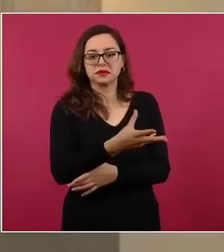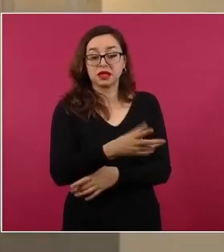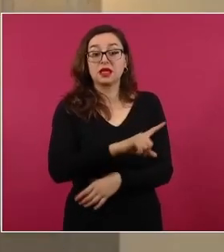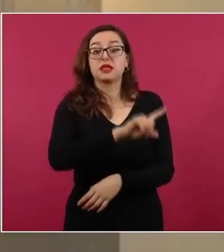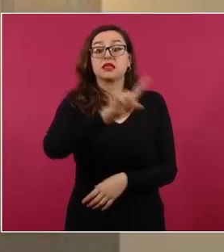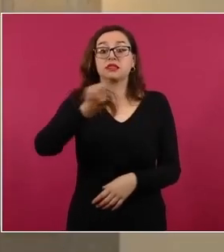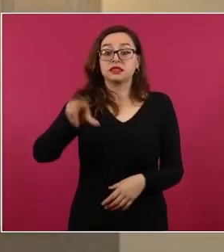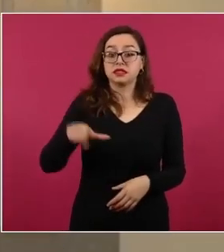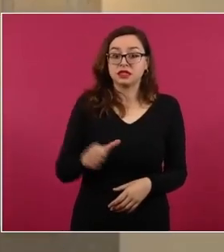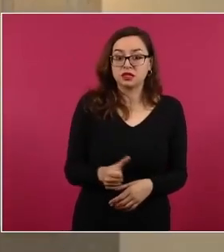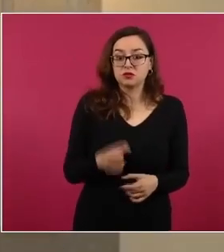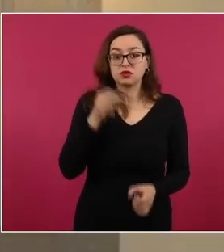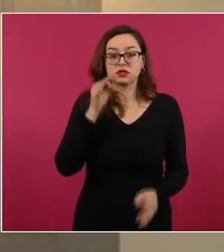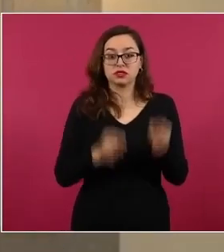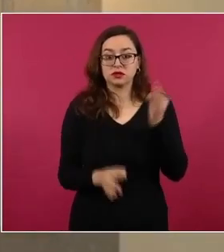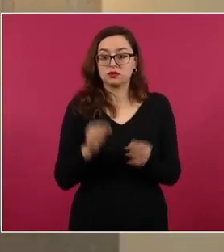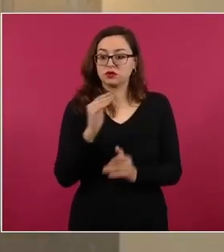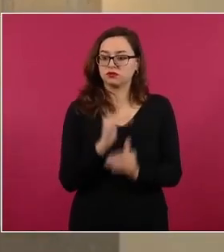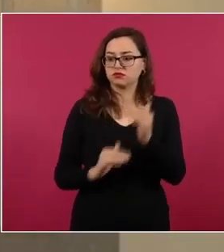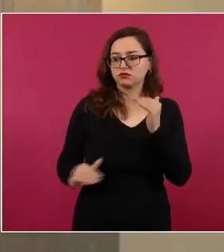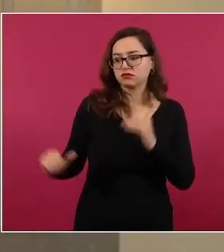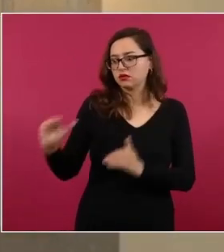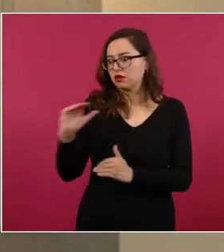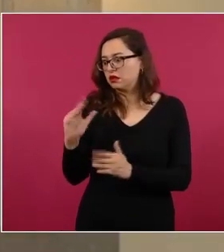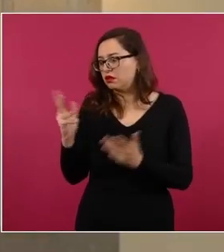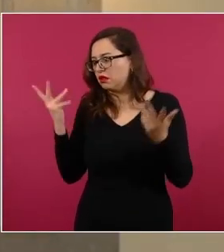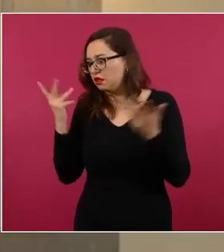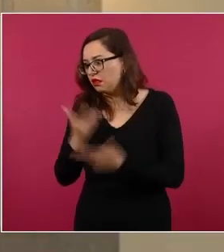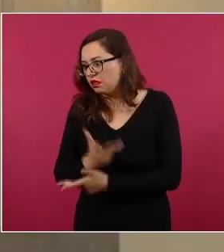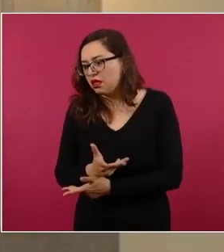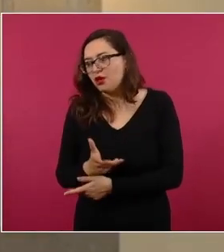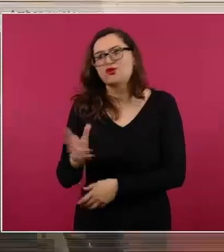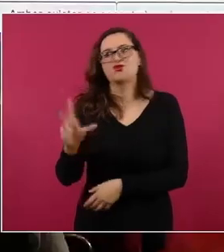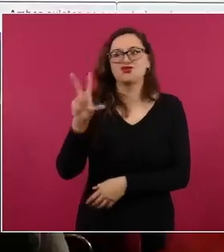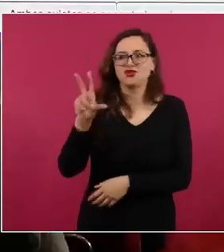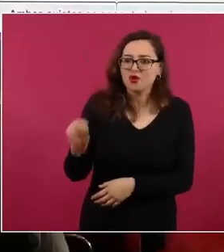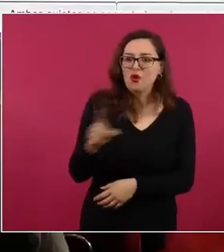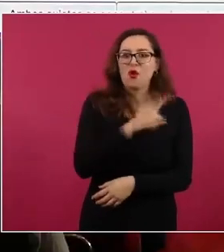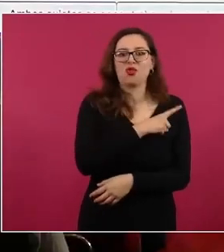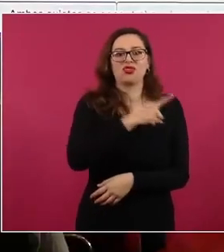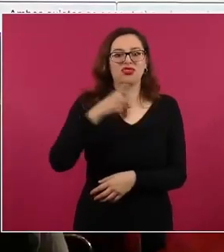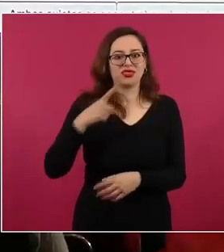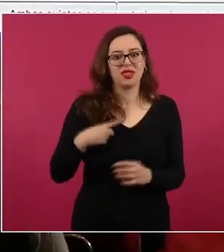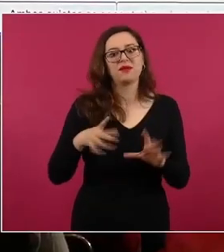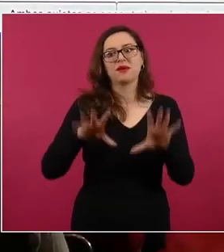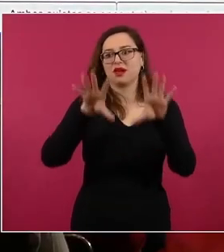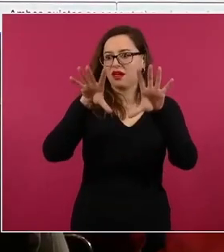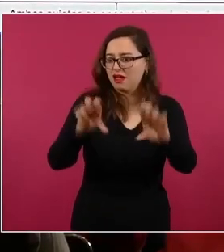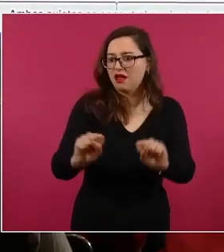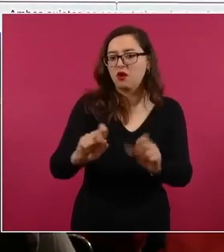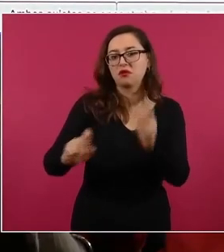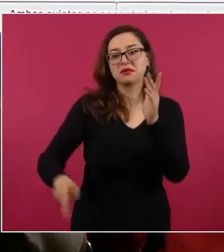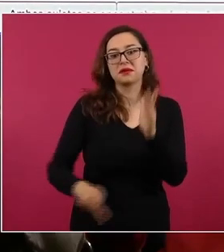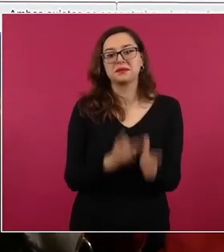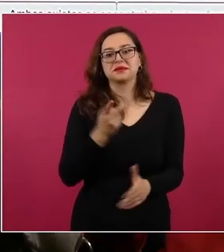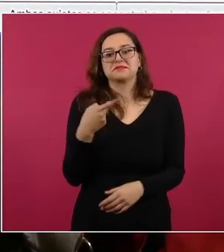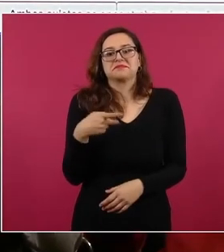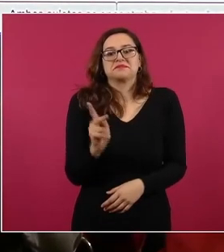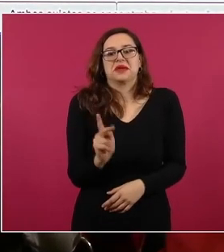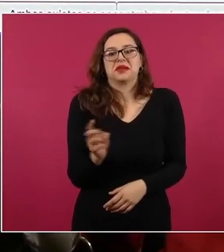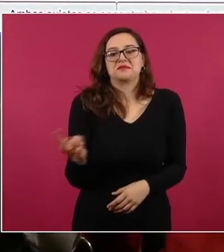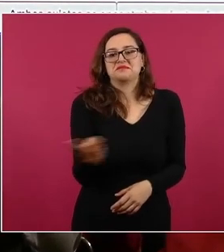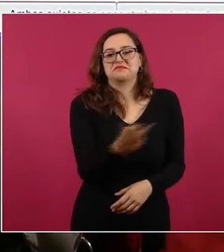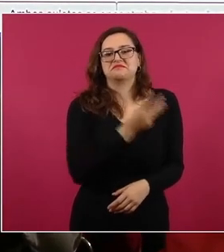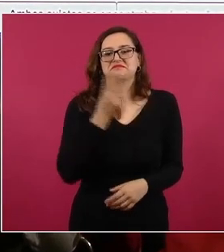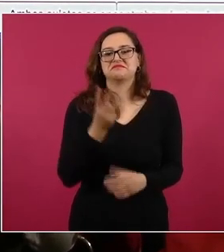la sentencia, pide la recaptura, en virtud de que efectivamente sí estaban involucrados en secuestros, pero estos